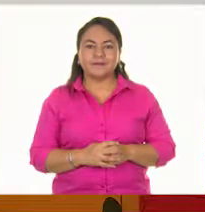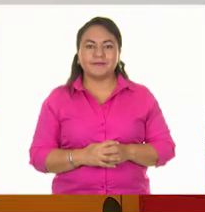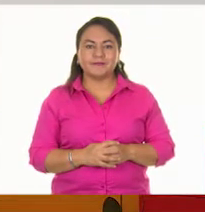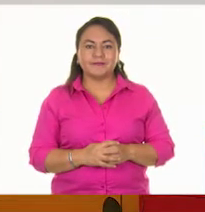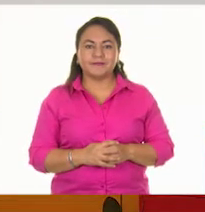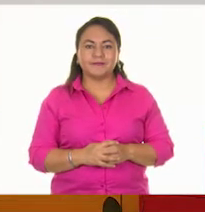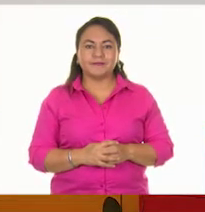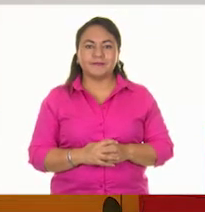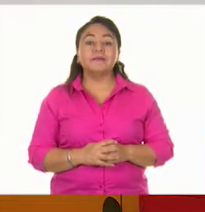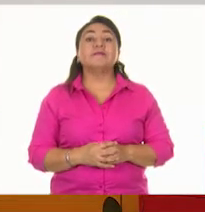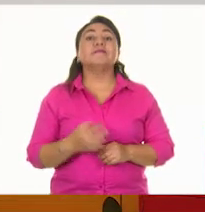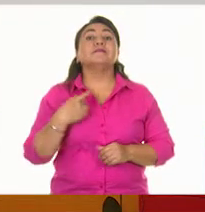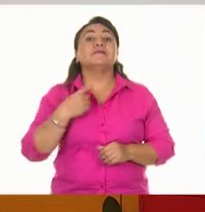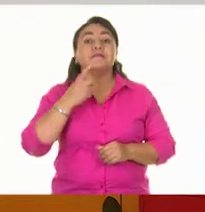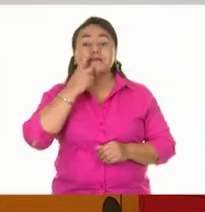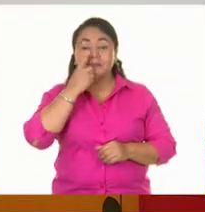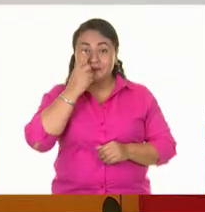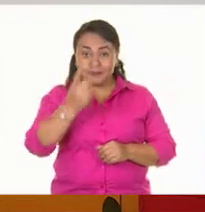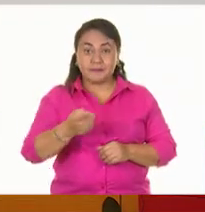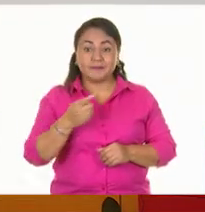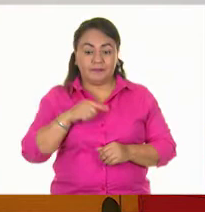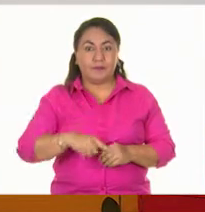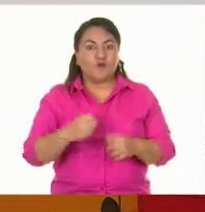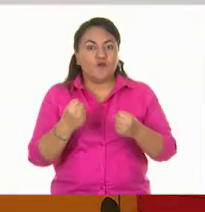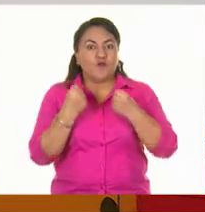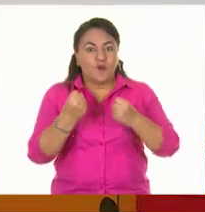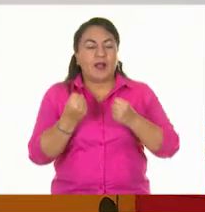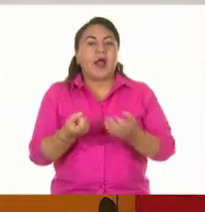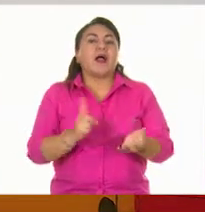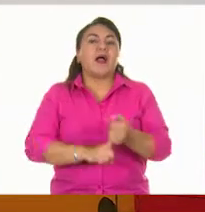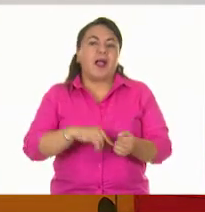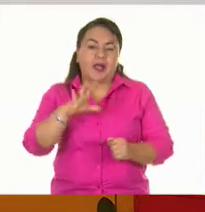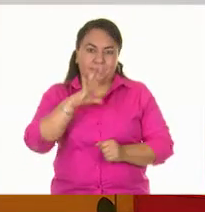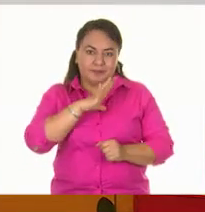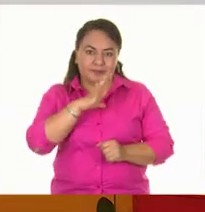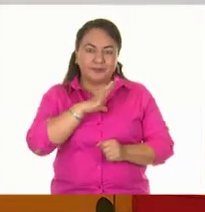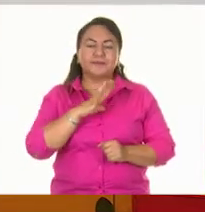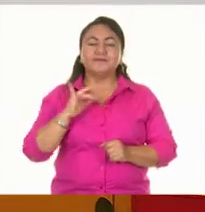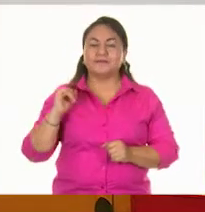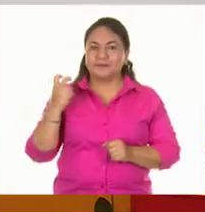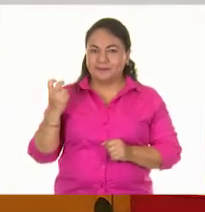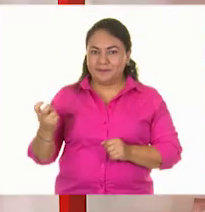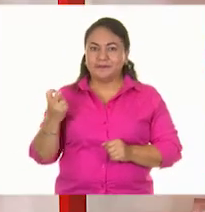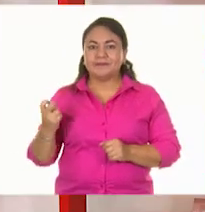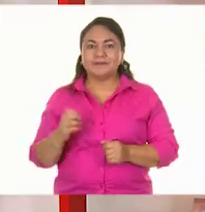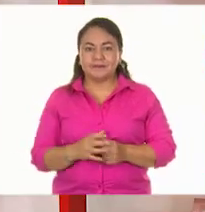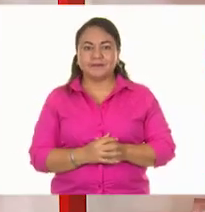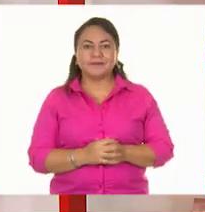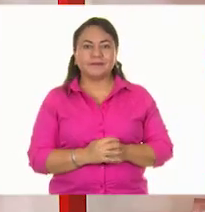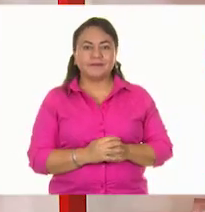Que dijimos que la rigidez también es esta resistencia que presentan, ¿verdad, profe Danis? Exactamente.